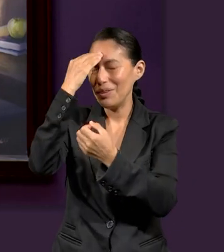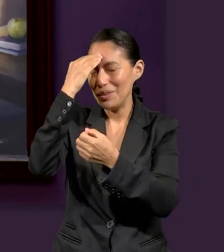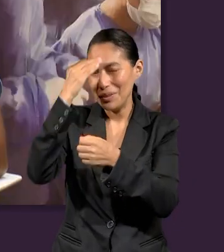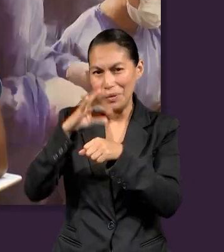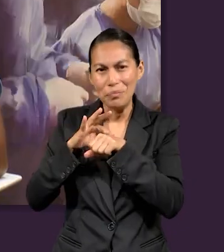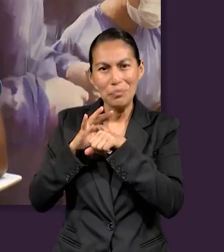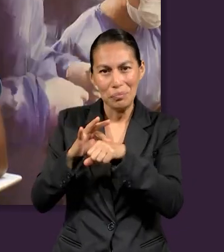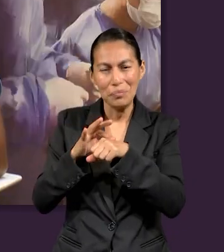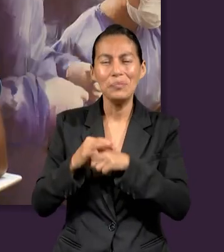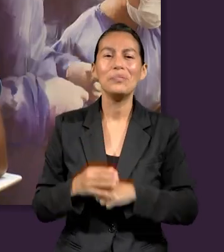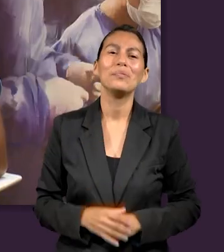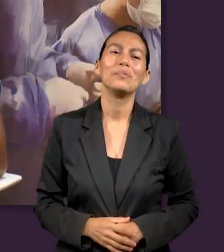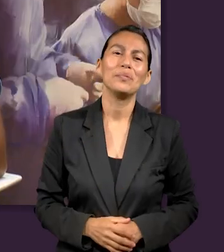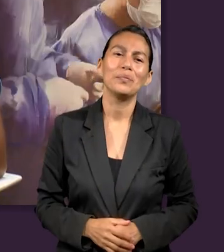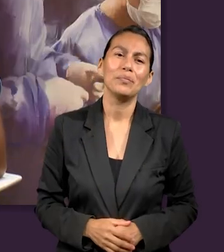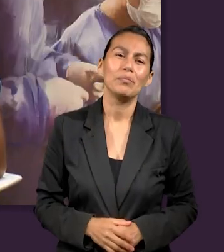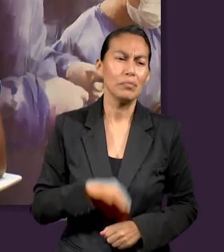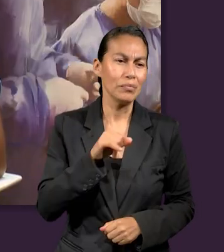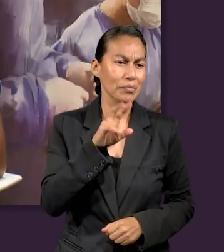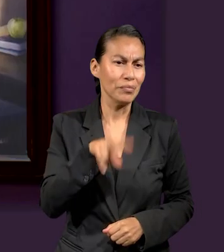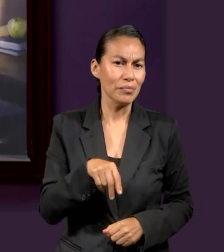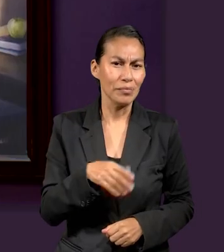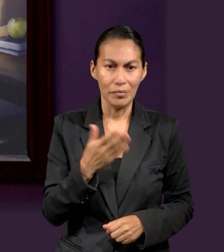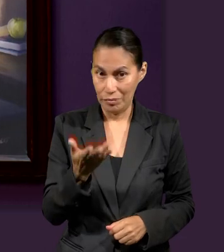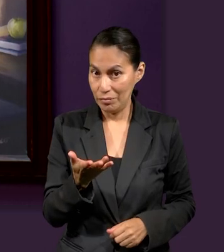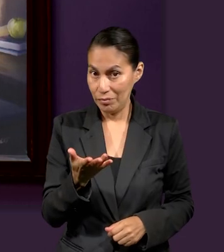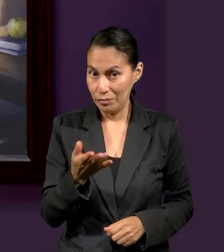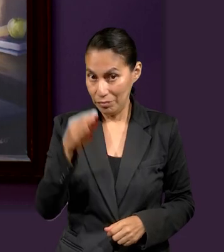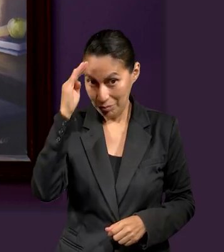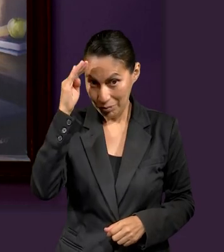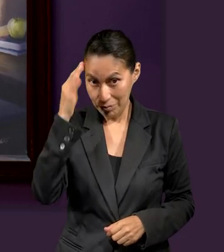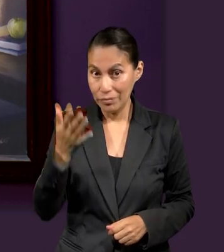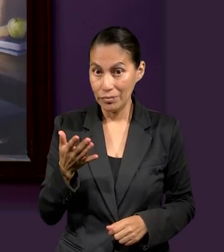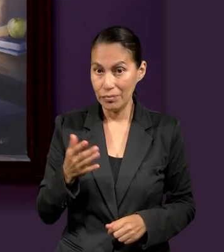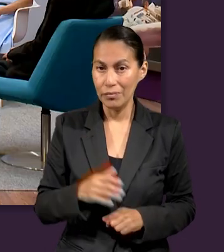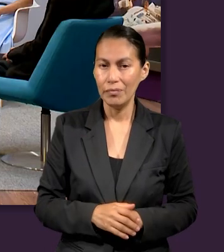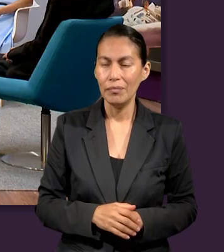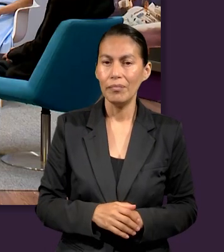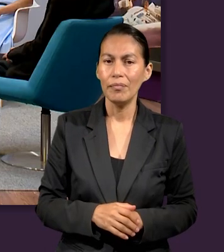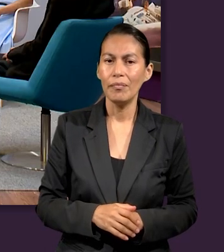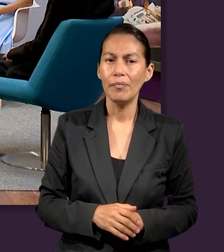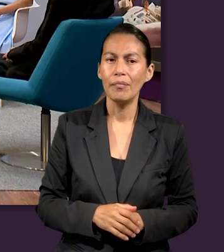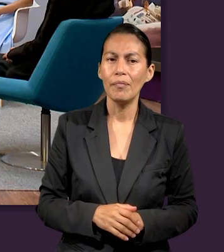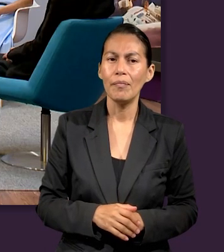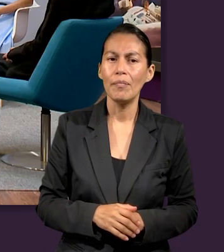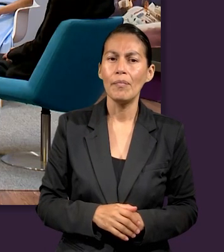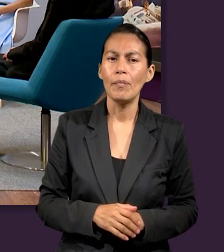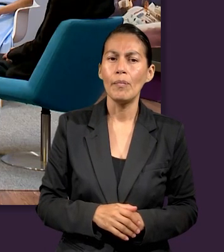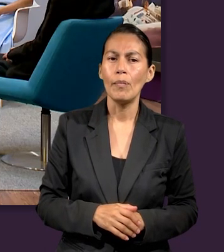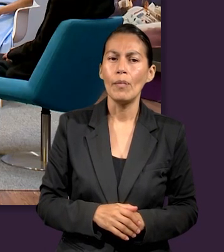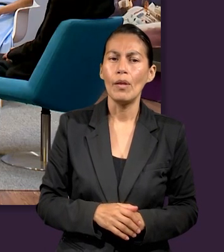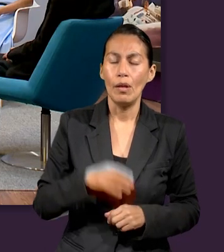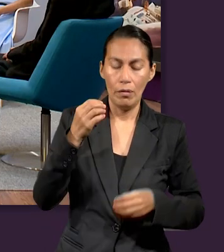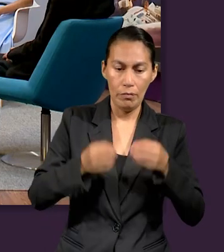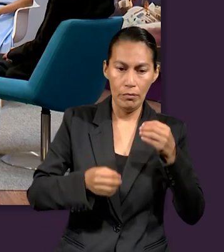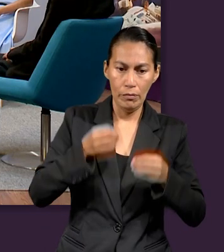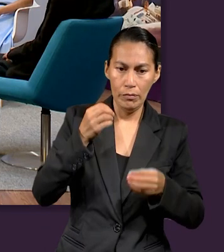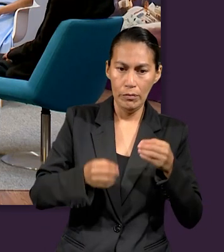Dios, ¿no? Que tiene para con nosotros. Sí. ¿Qué piensan? Y realmente el juicio es